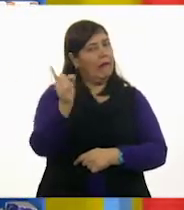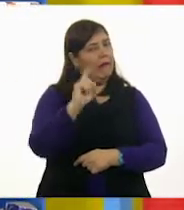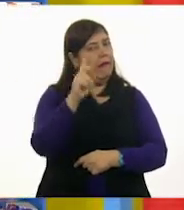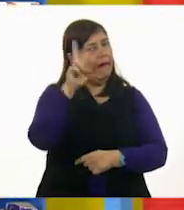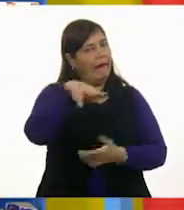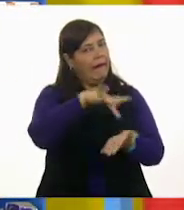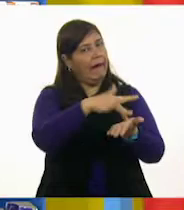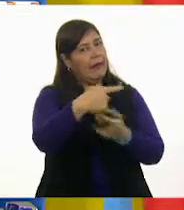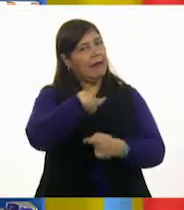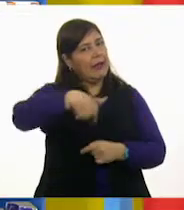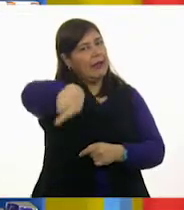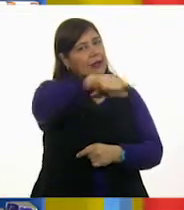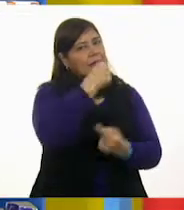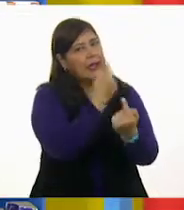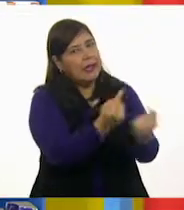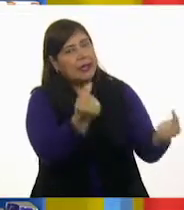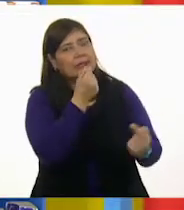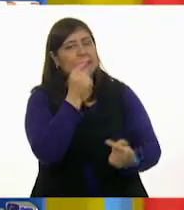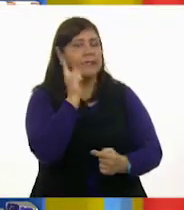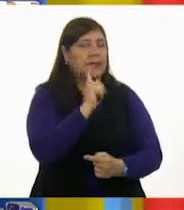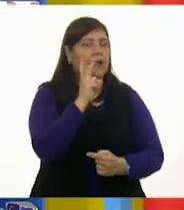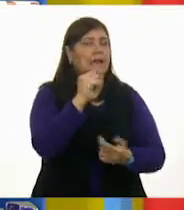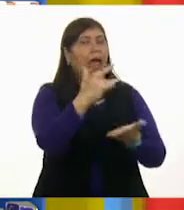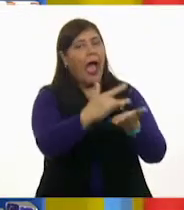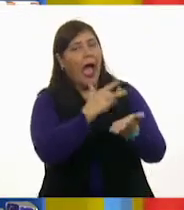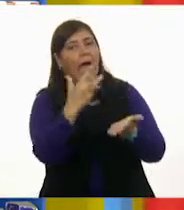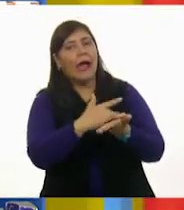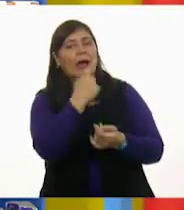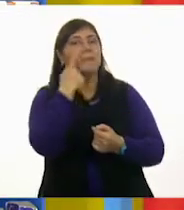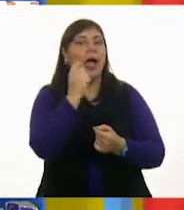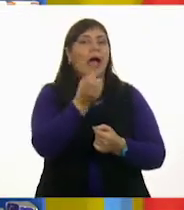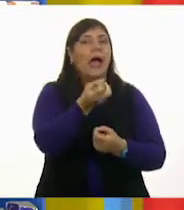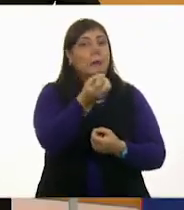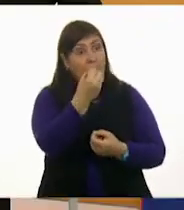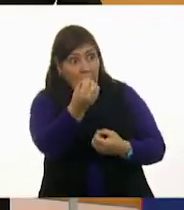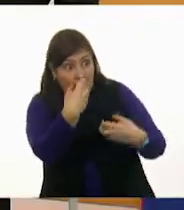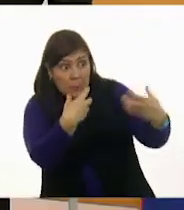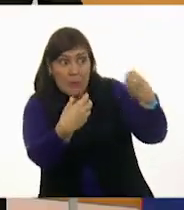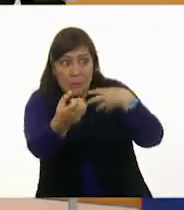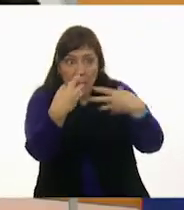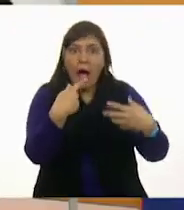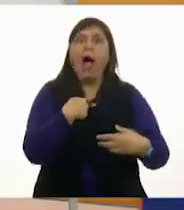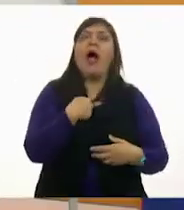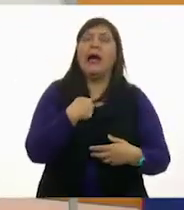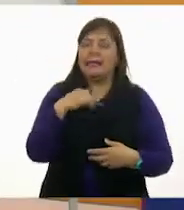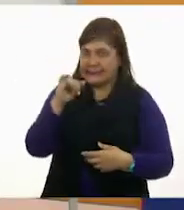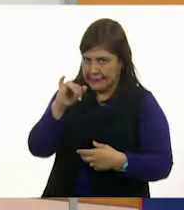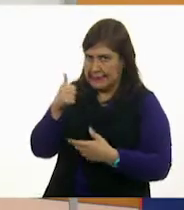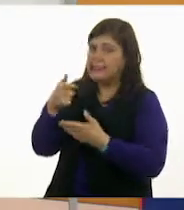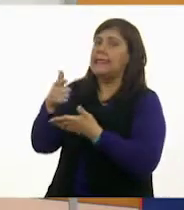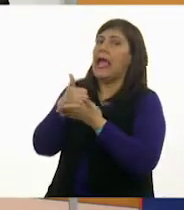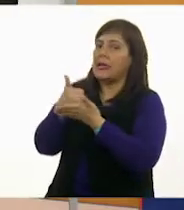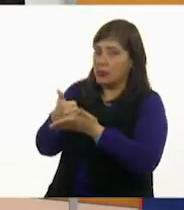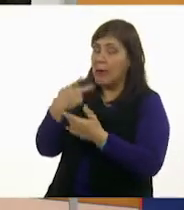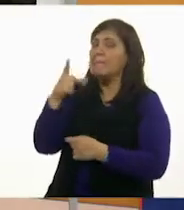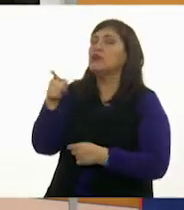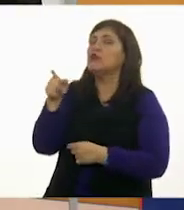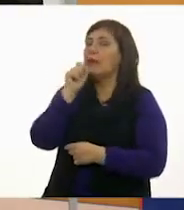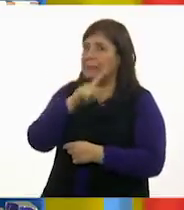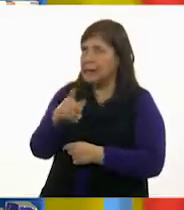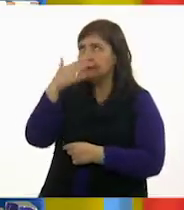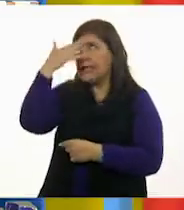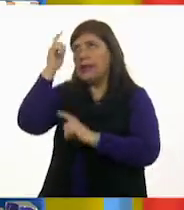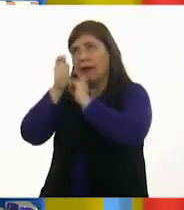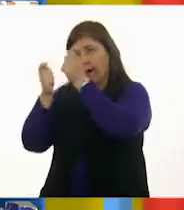ayuda. Las niñas y los niños me van diciendo qué es lo que yo tengo que decir. Te ayudan, pero tú estás reconociendo lo que sabes también.